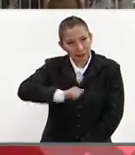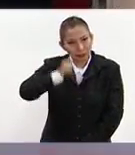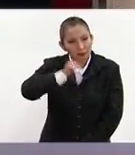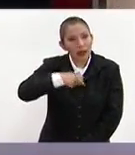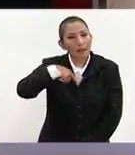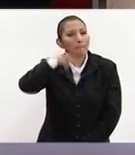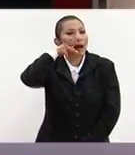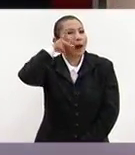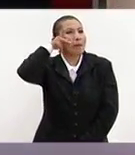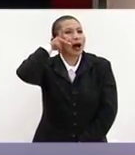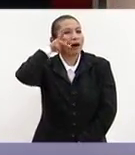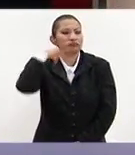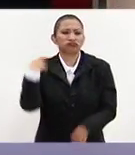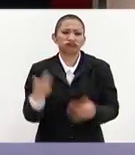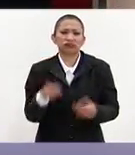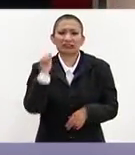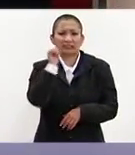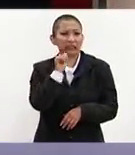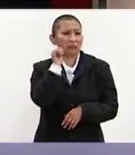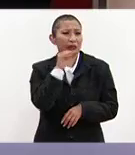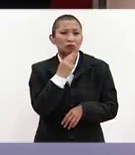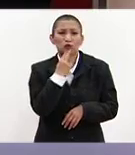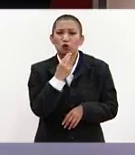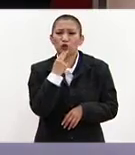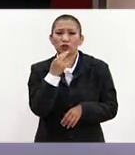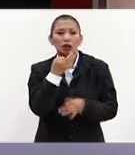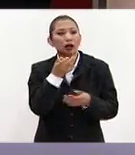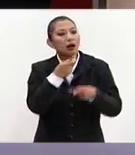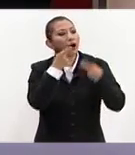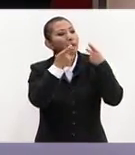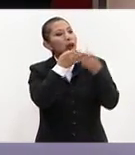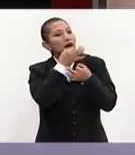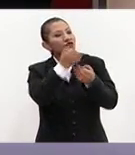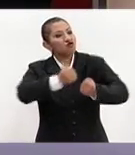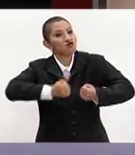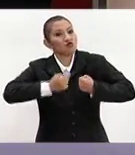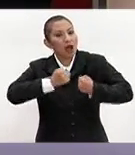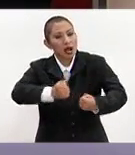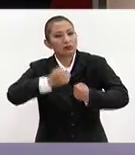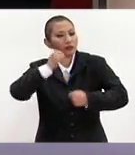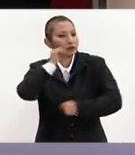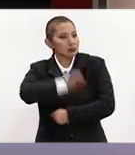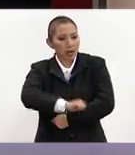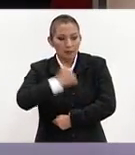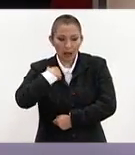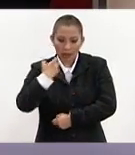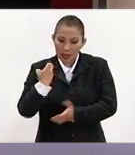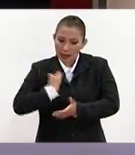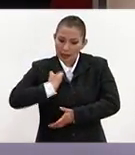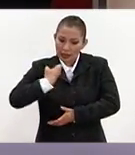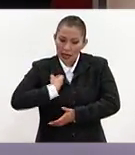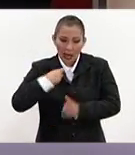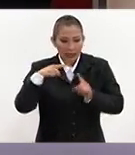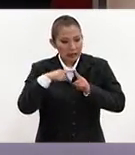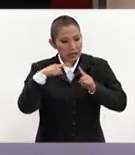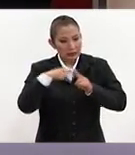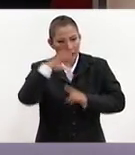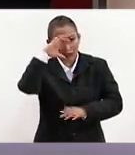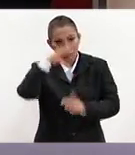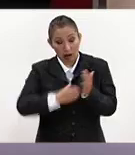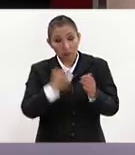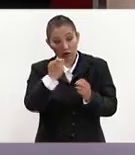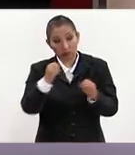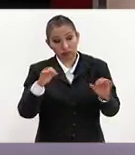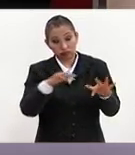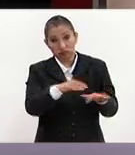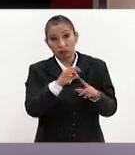Pues el Papa Francisco utiliza estos mensajes fuertes, siempre de autocrítica para la Iglesia Católica. Por eso